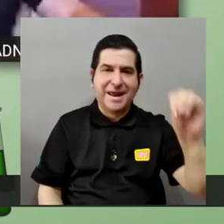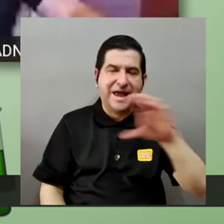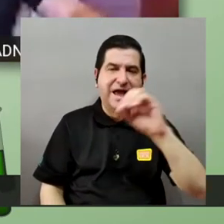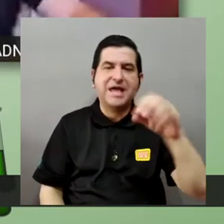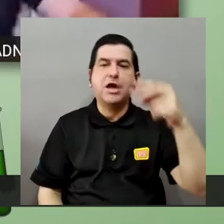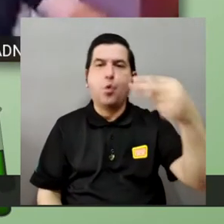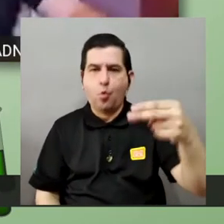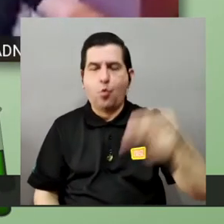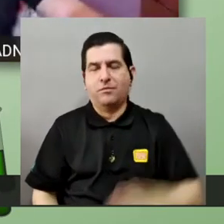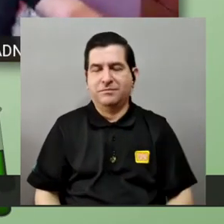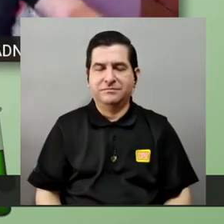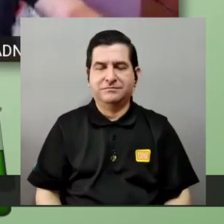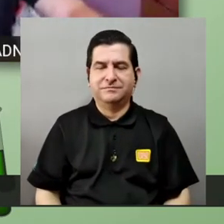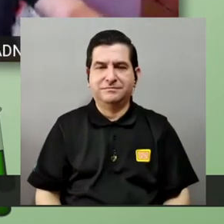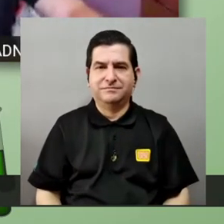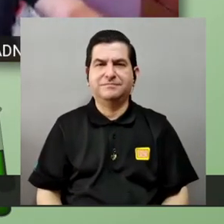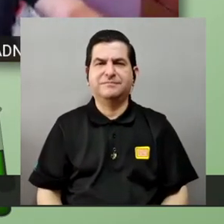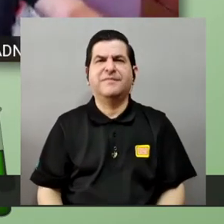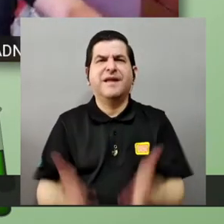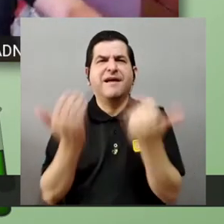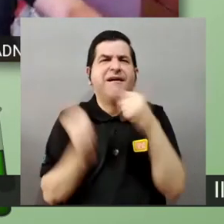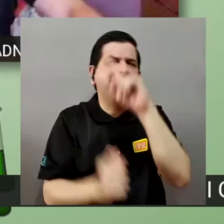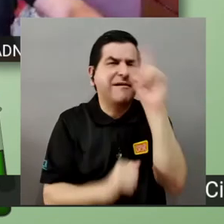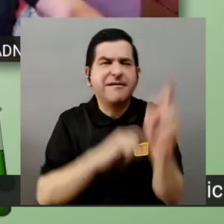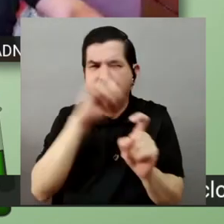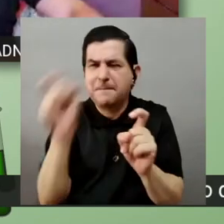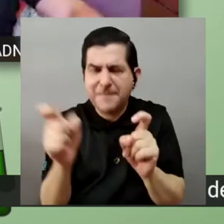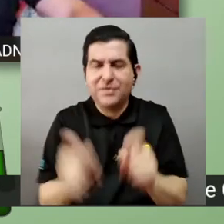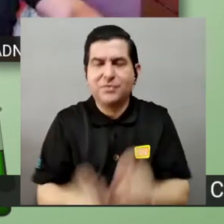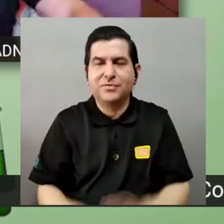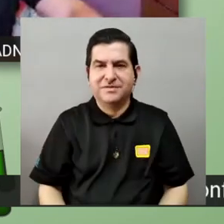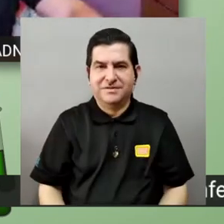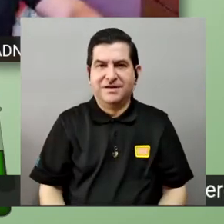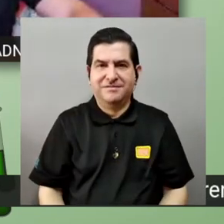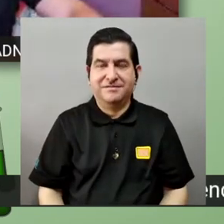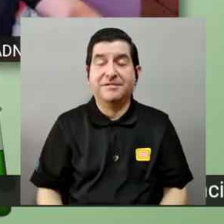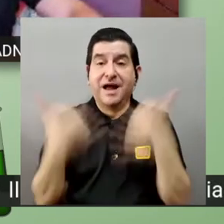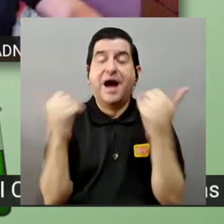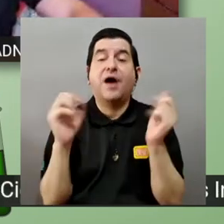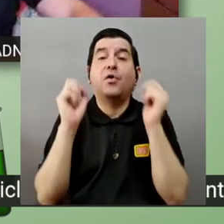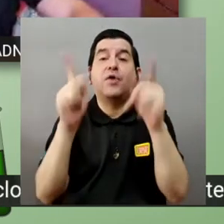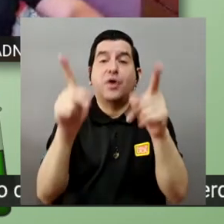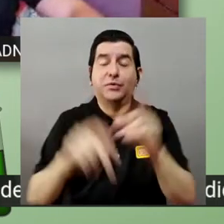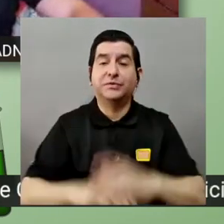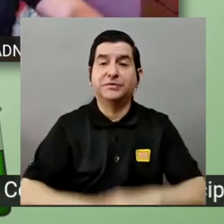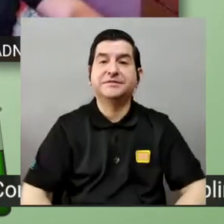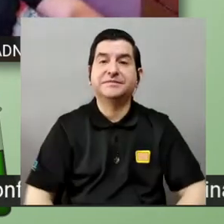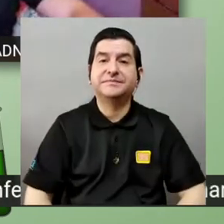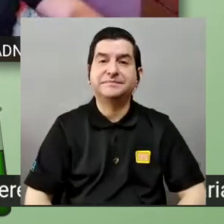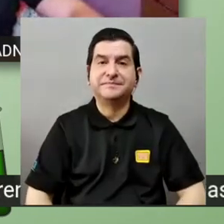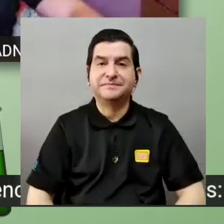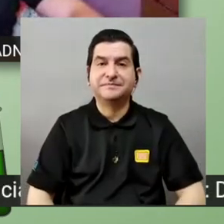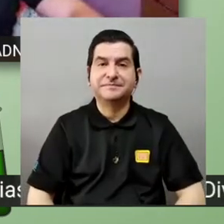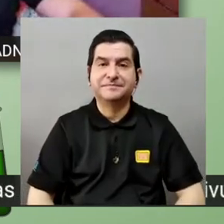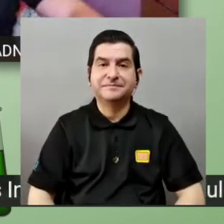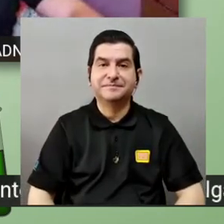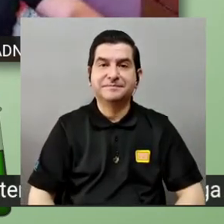y a hugo queríamos hacer alguna pregunta adelante es la oportunidad sebastián